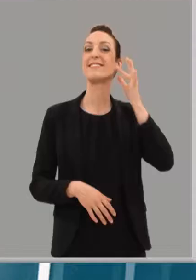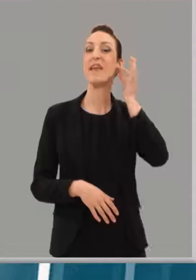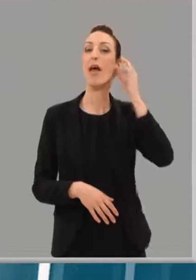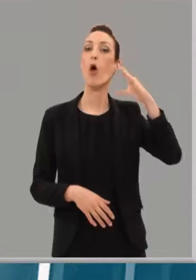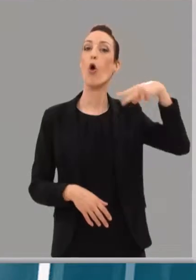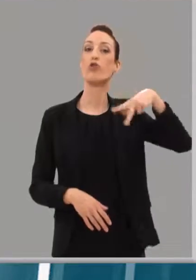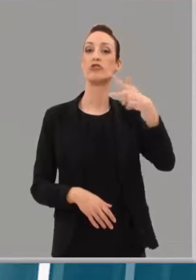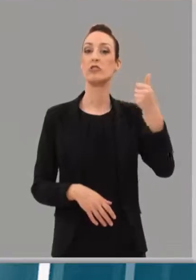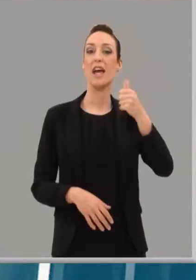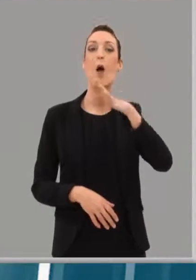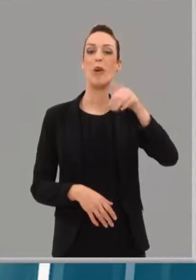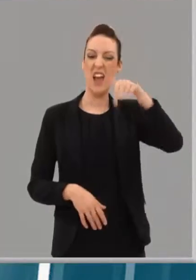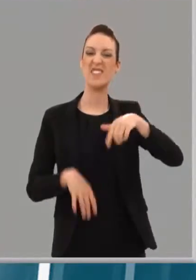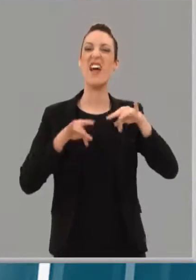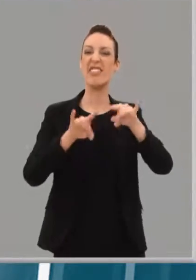esta tierra.